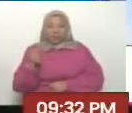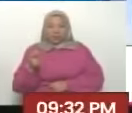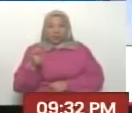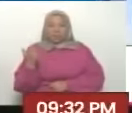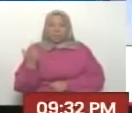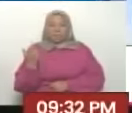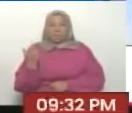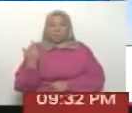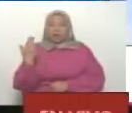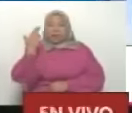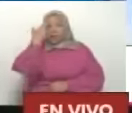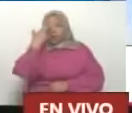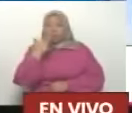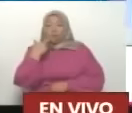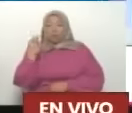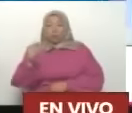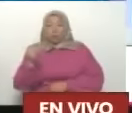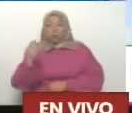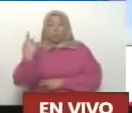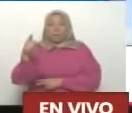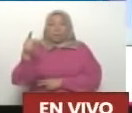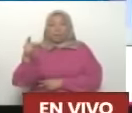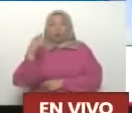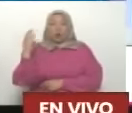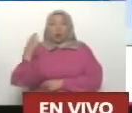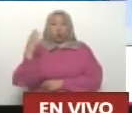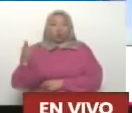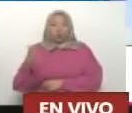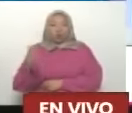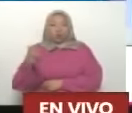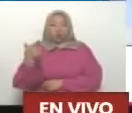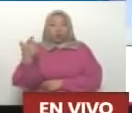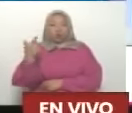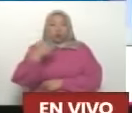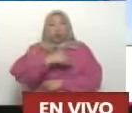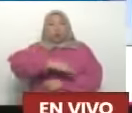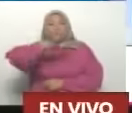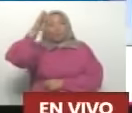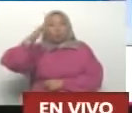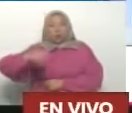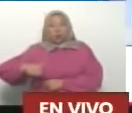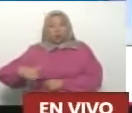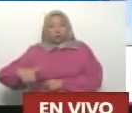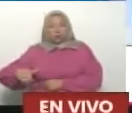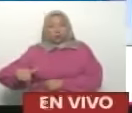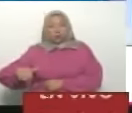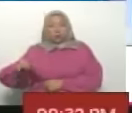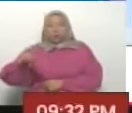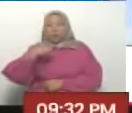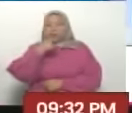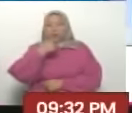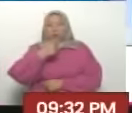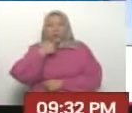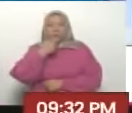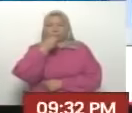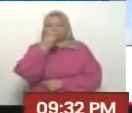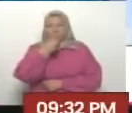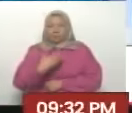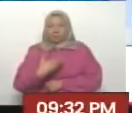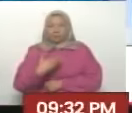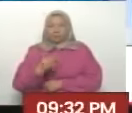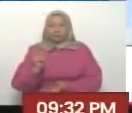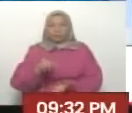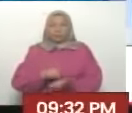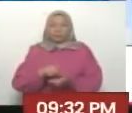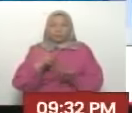Panamericana, en la parroquia coche, allá arriba, en la montañita, la cosa se puso buena. Y hoy